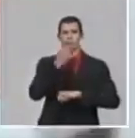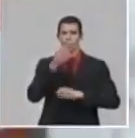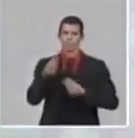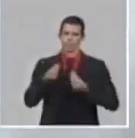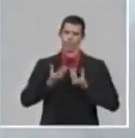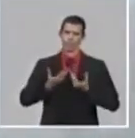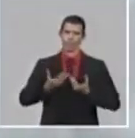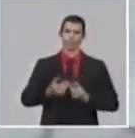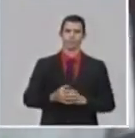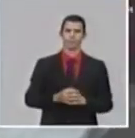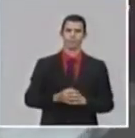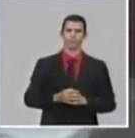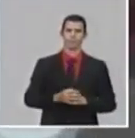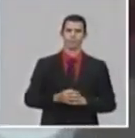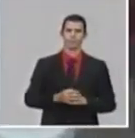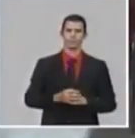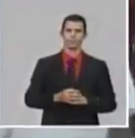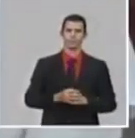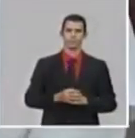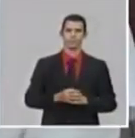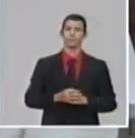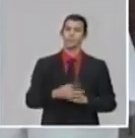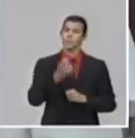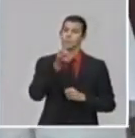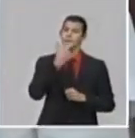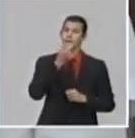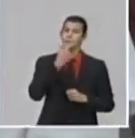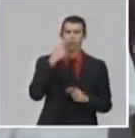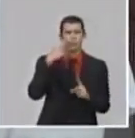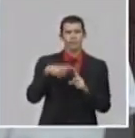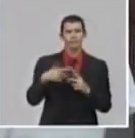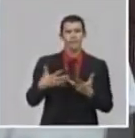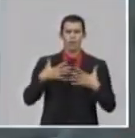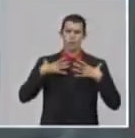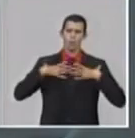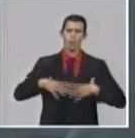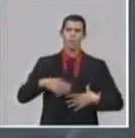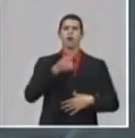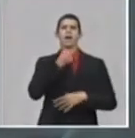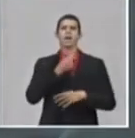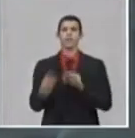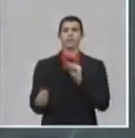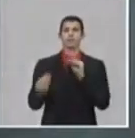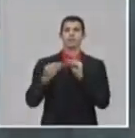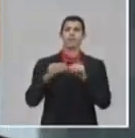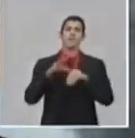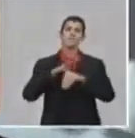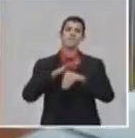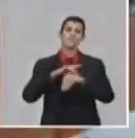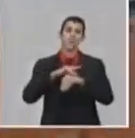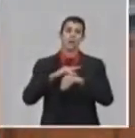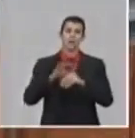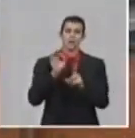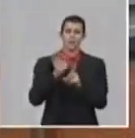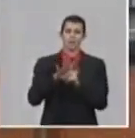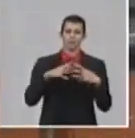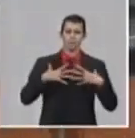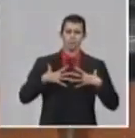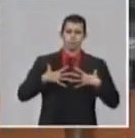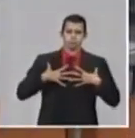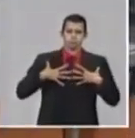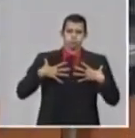respuesta inflamatoria contra moléculas propias. En nuestro proyecto nosotros tenemos una